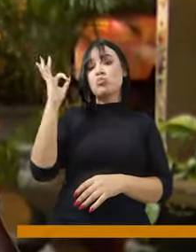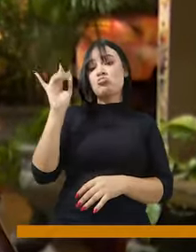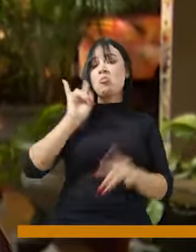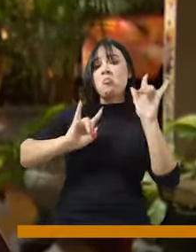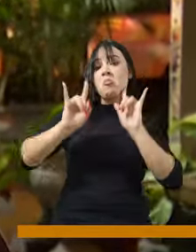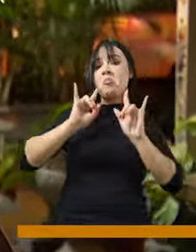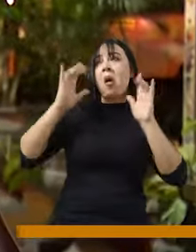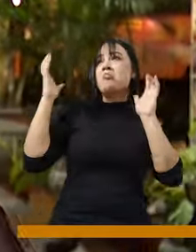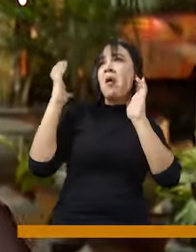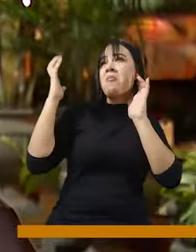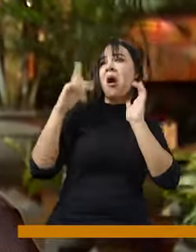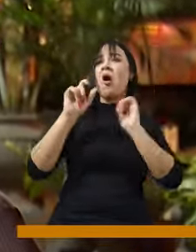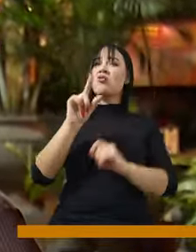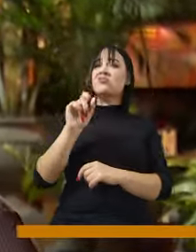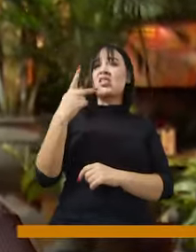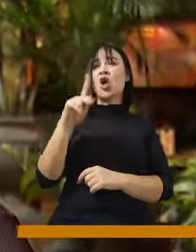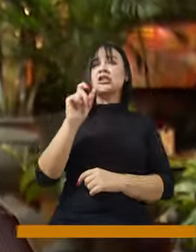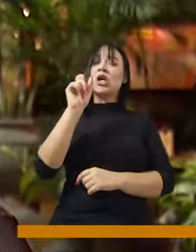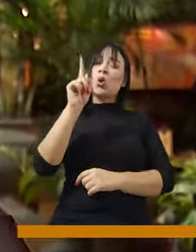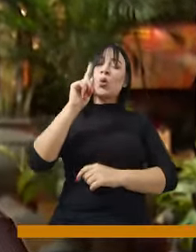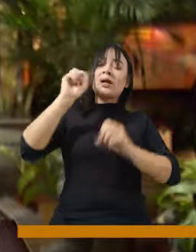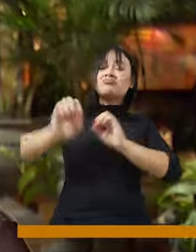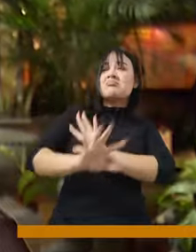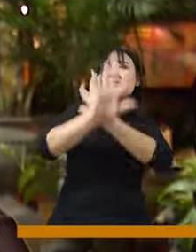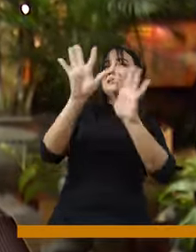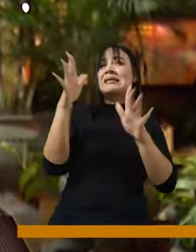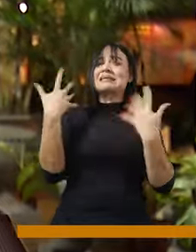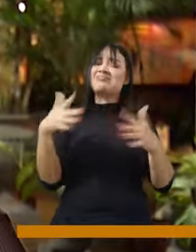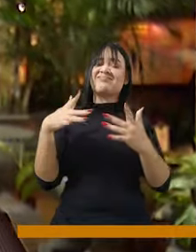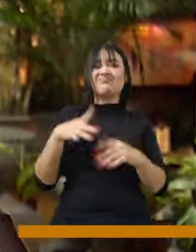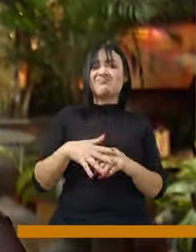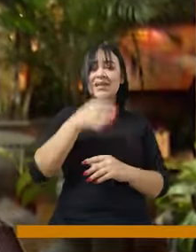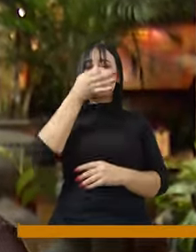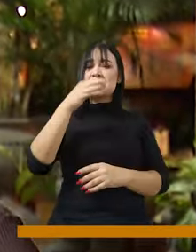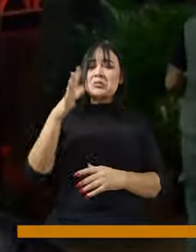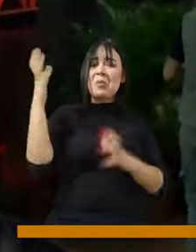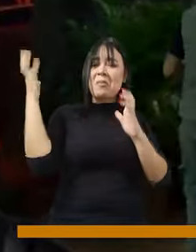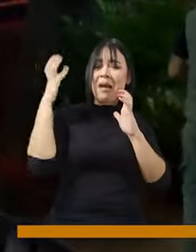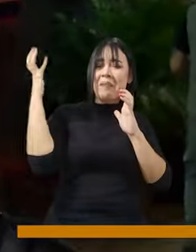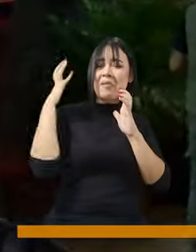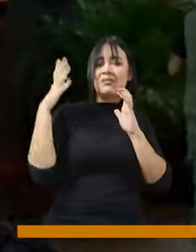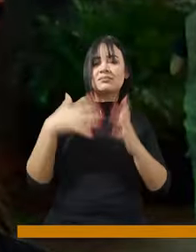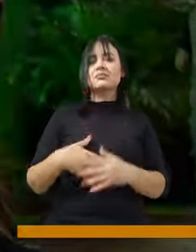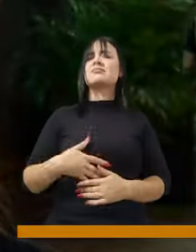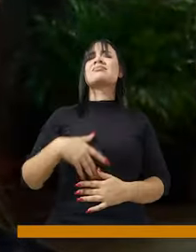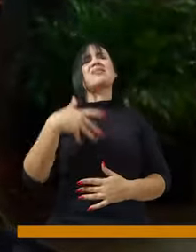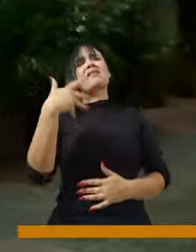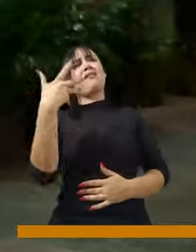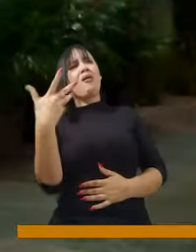11, 12, 1 de la mañana puede ser un poco de contaminación para el sonica. ¿Cómo?